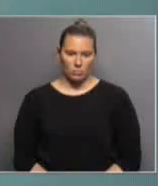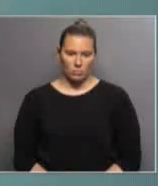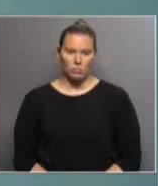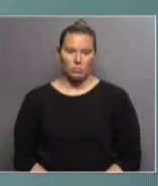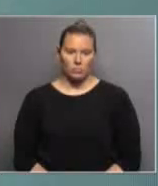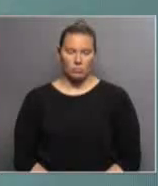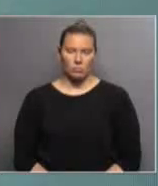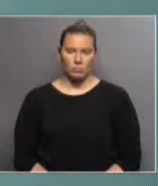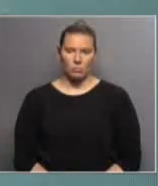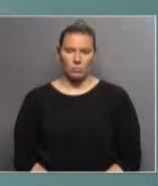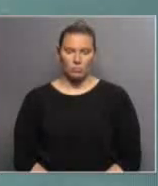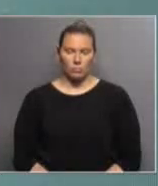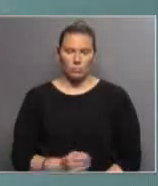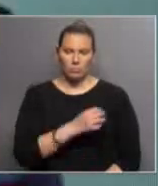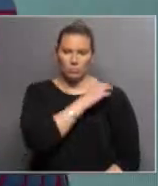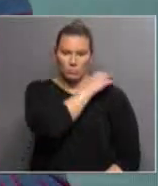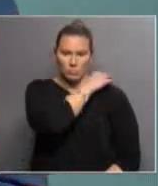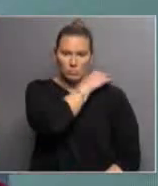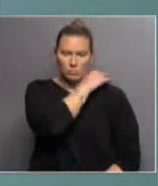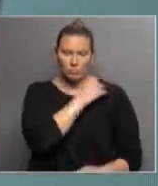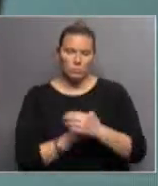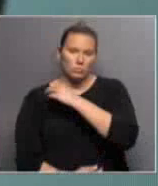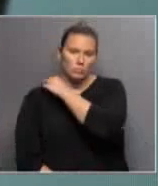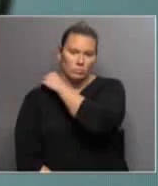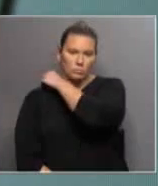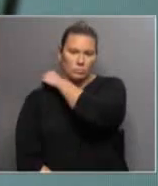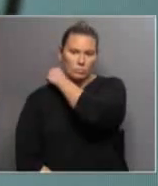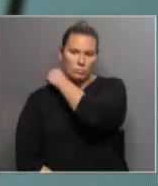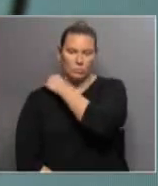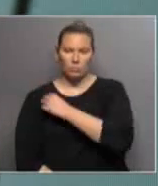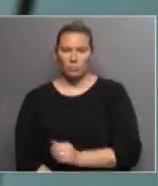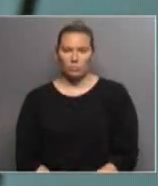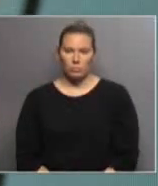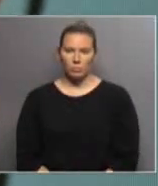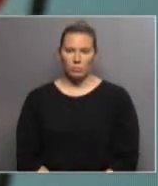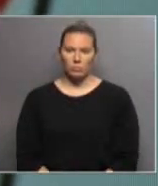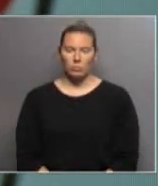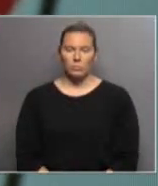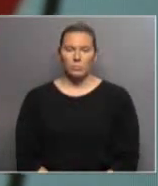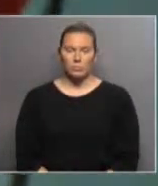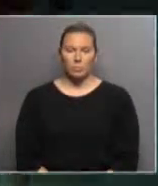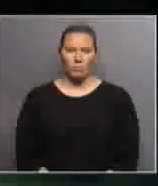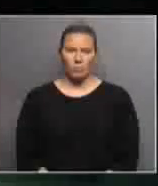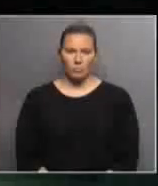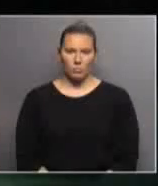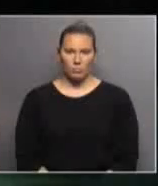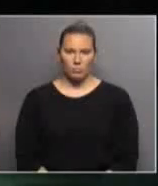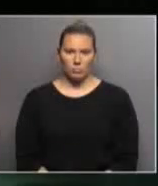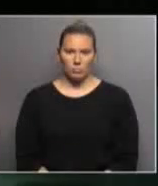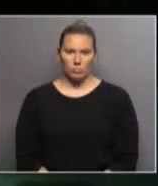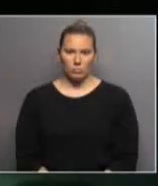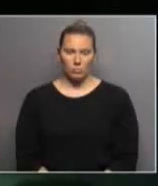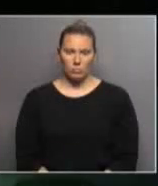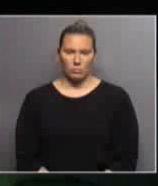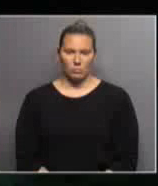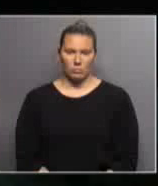pidiendo y demostrando, entonces la gente se interesa muchísimo y por tanto vienen a estudiar en la